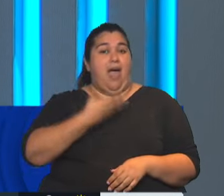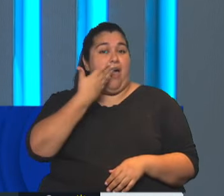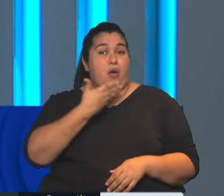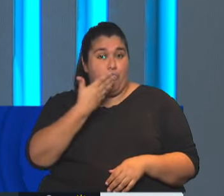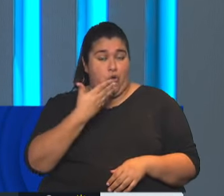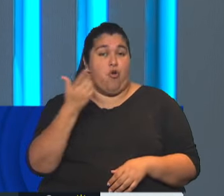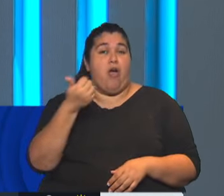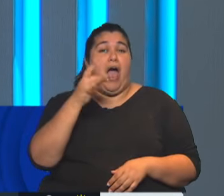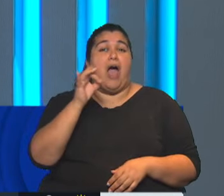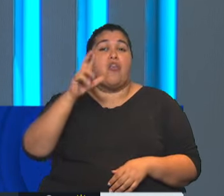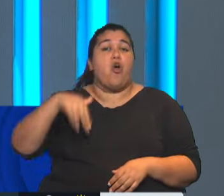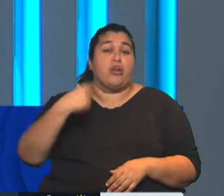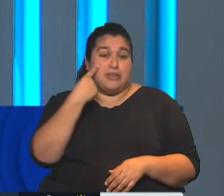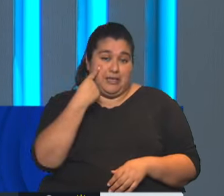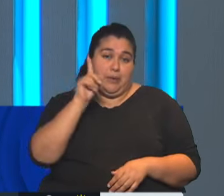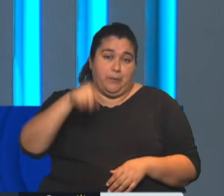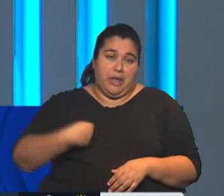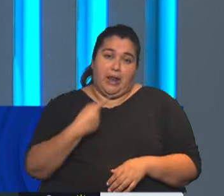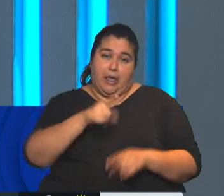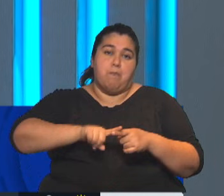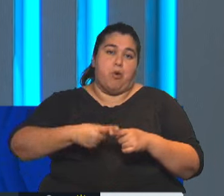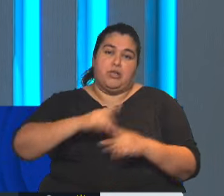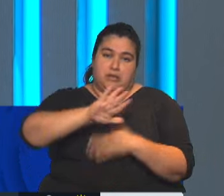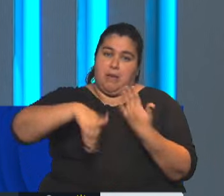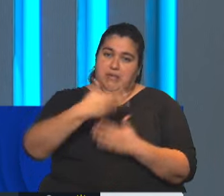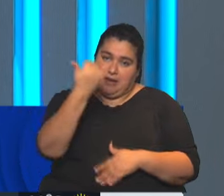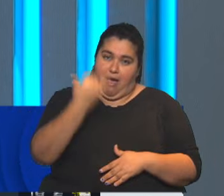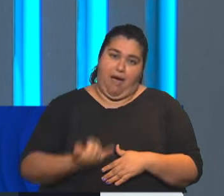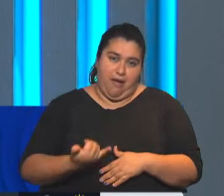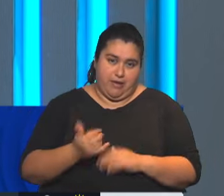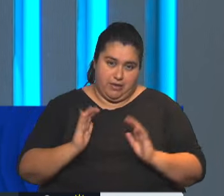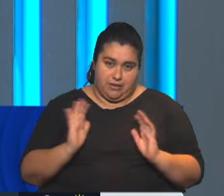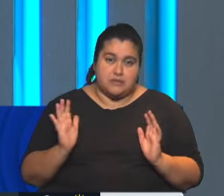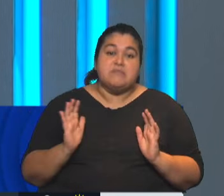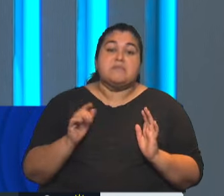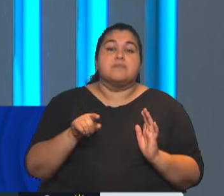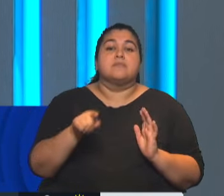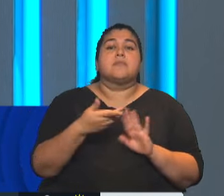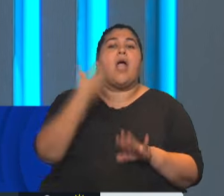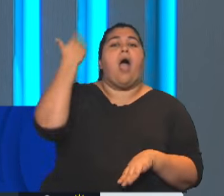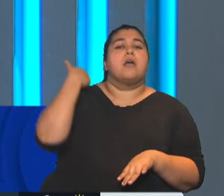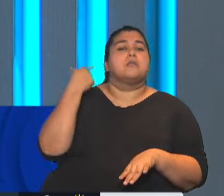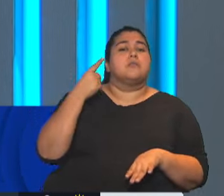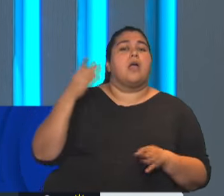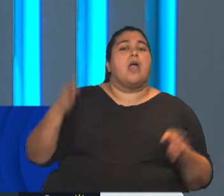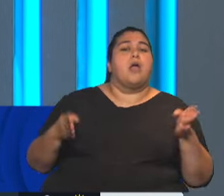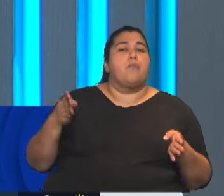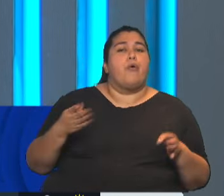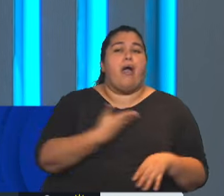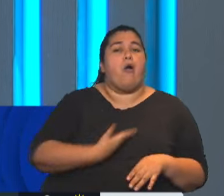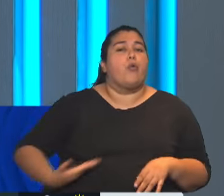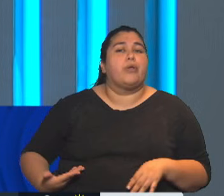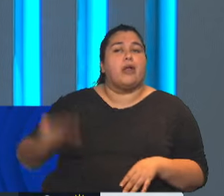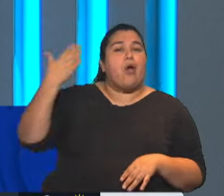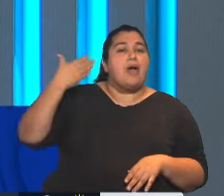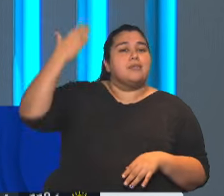político, que el paro tiene un condimento político, que no le hicieron paros a otras administraciones, por